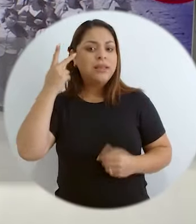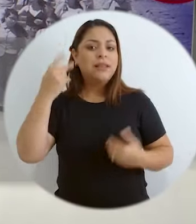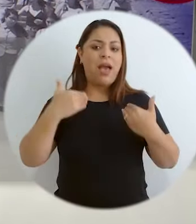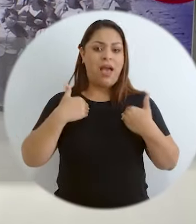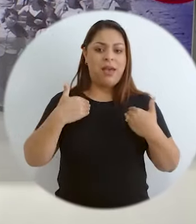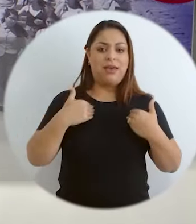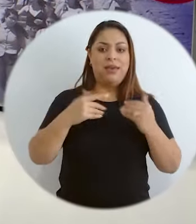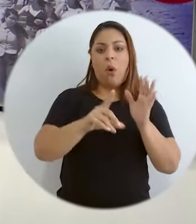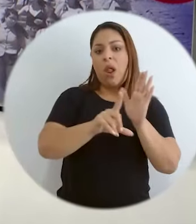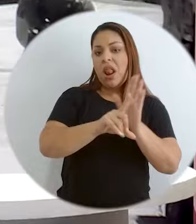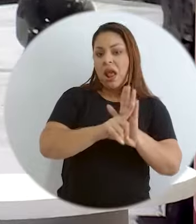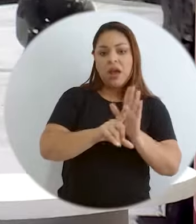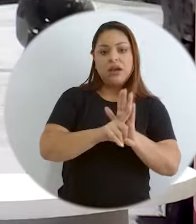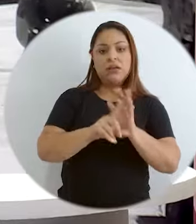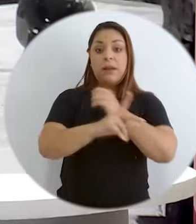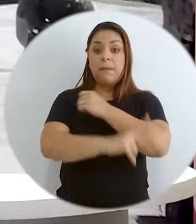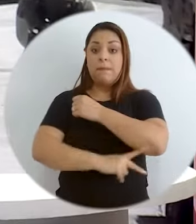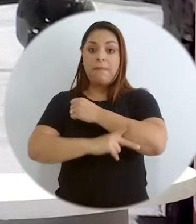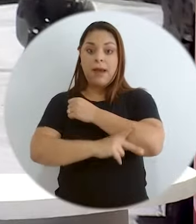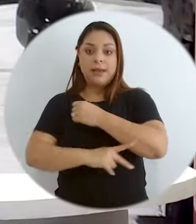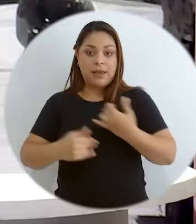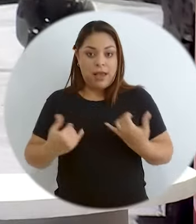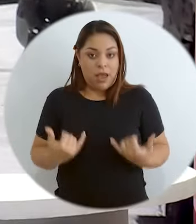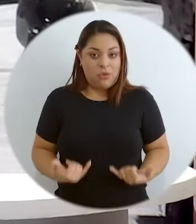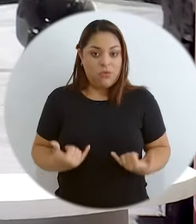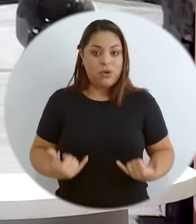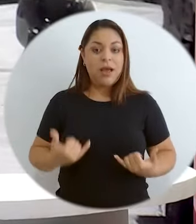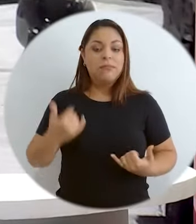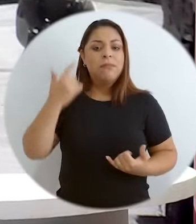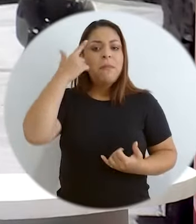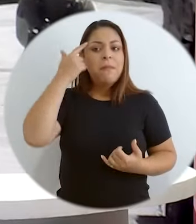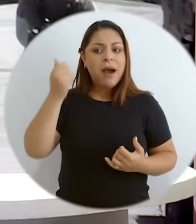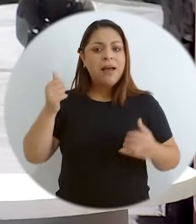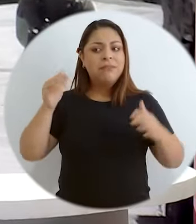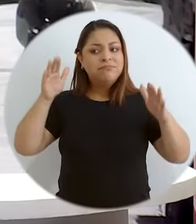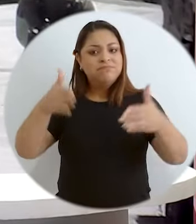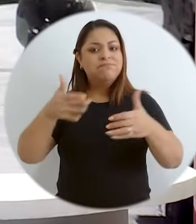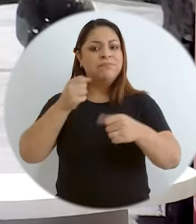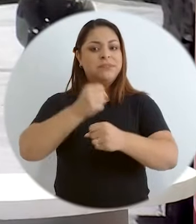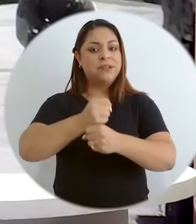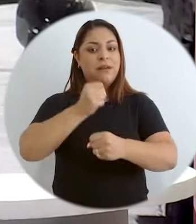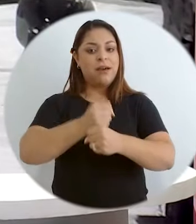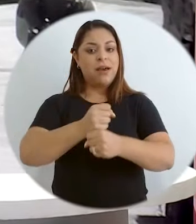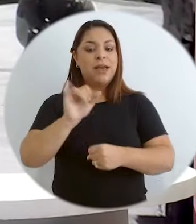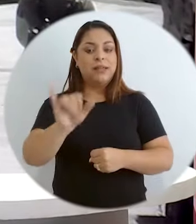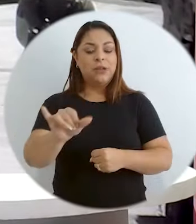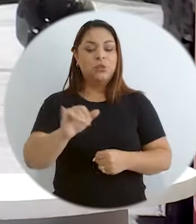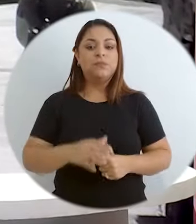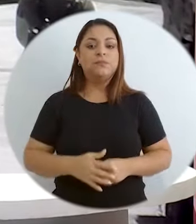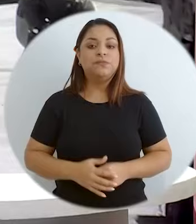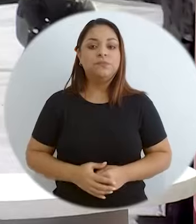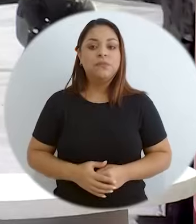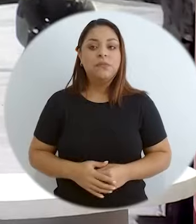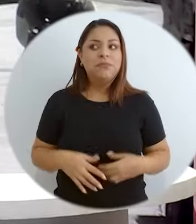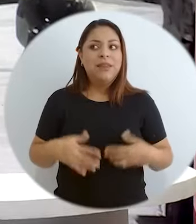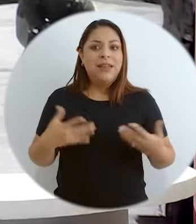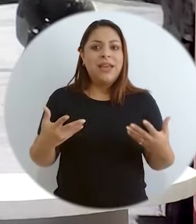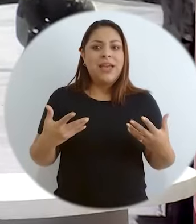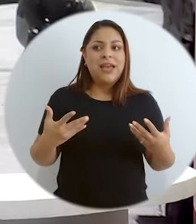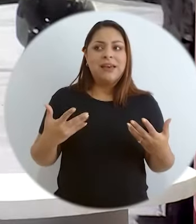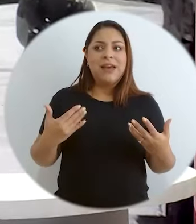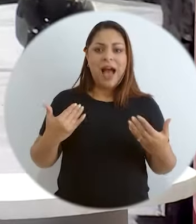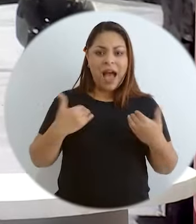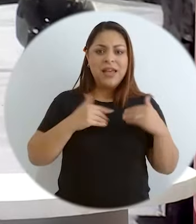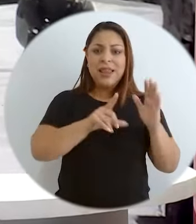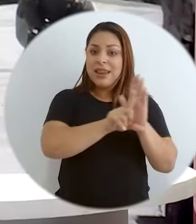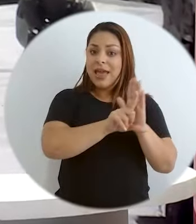¿Con qué legislación, qué políticas, qué normativa contamos en el país en este momento para entrarle a esta tarea, verdad?